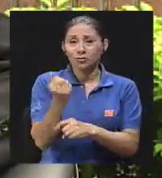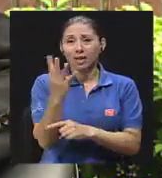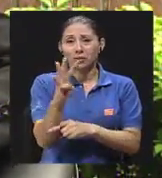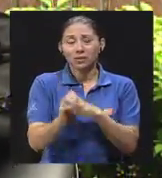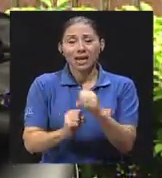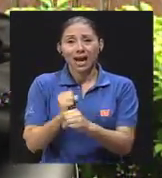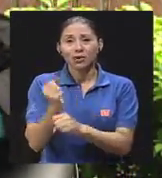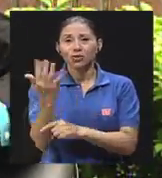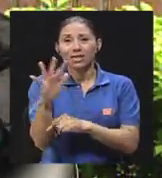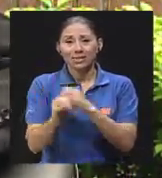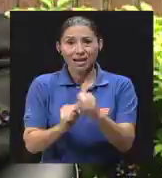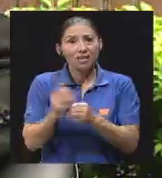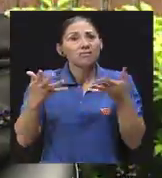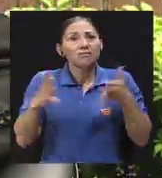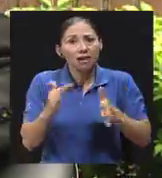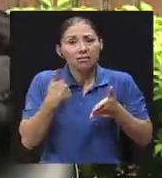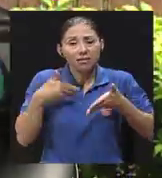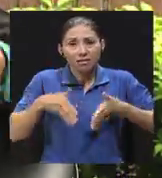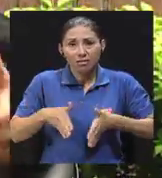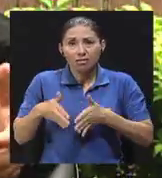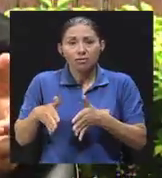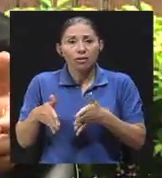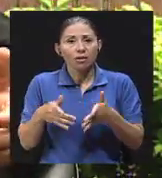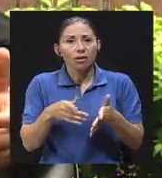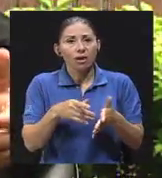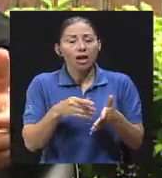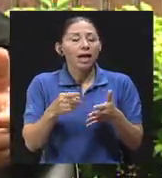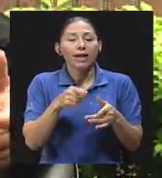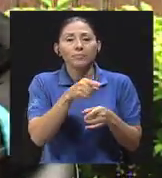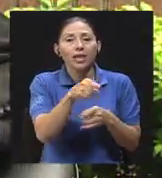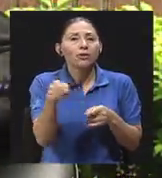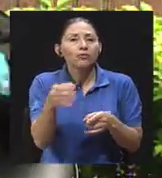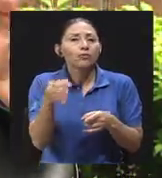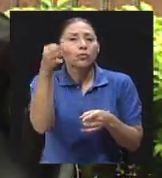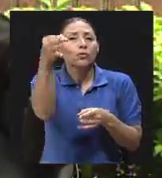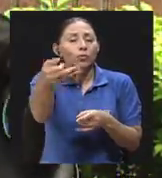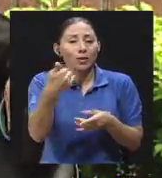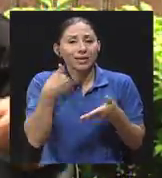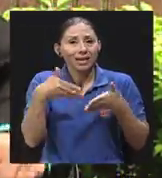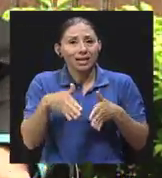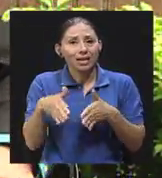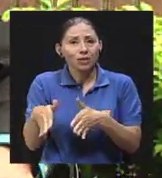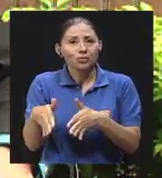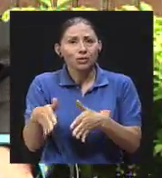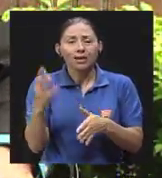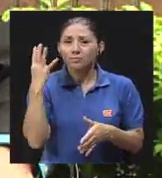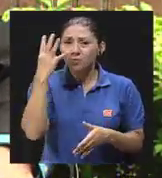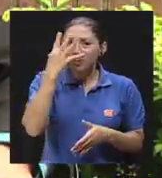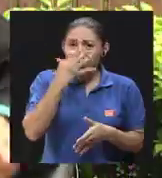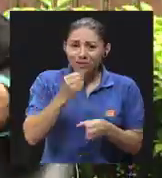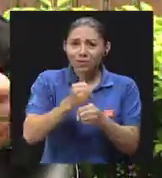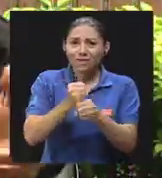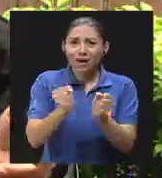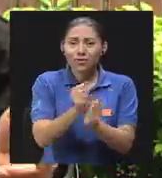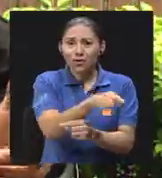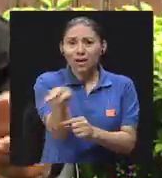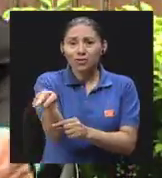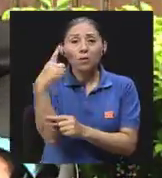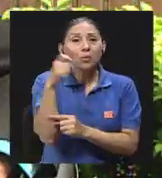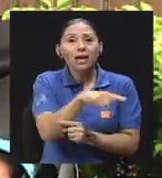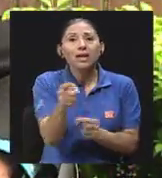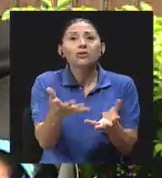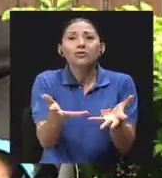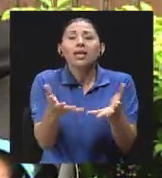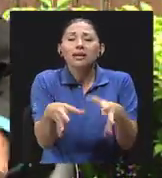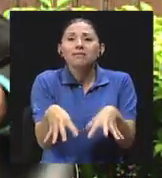Es una cosa lindísima porque ellos quieren ejercer una paternidad, pero nadie les permite ejercer esa paternidad. Y están en una crisis